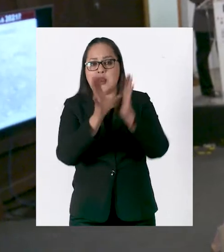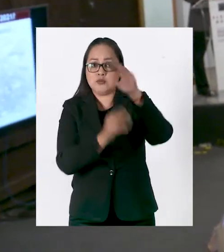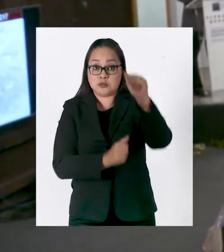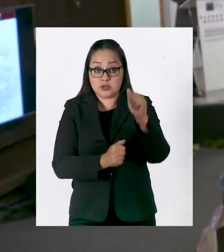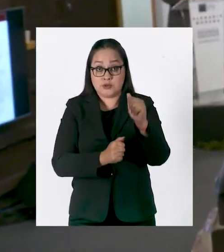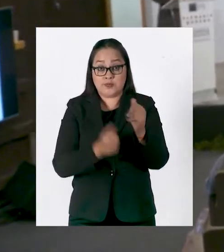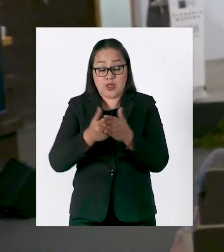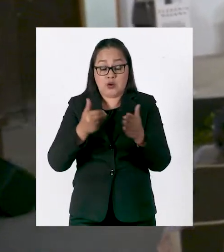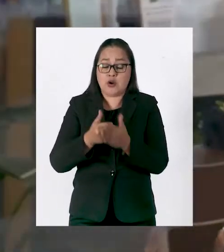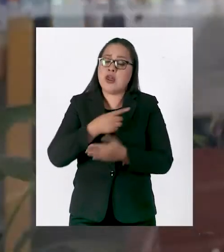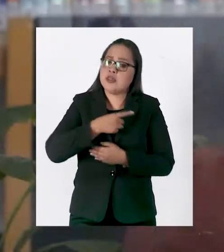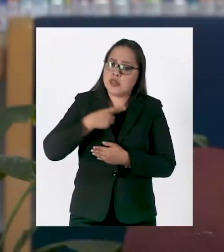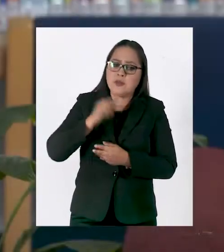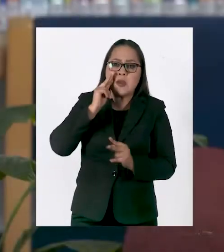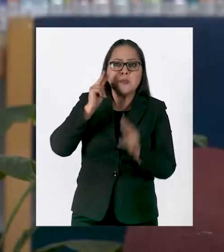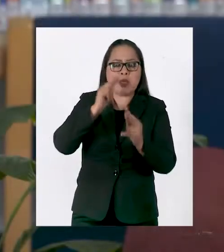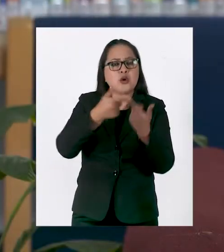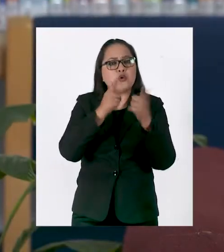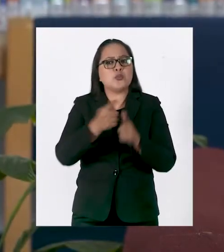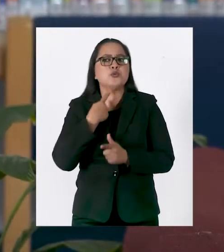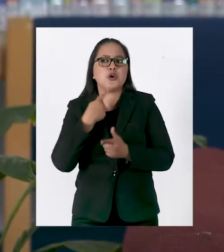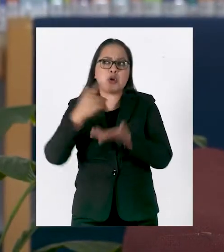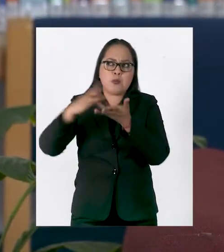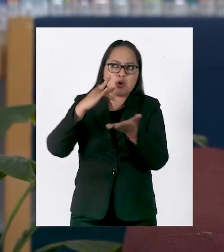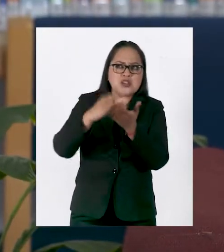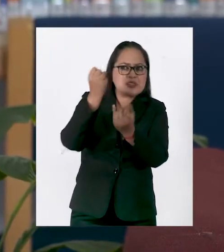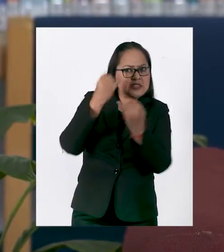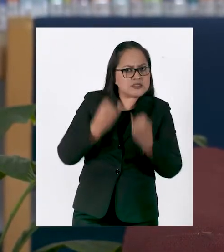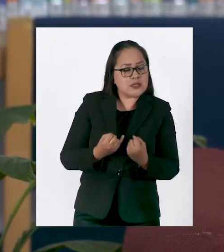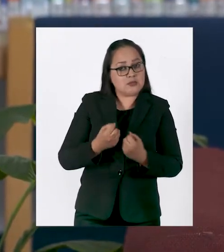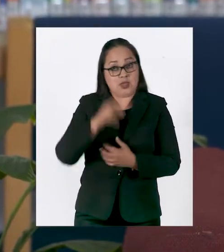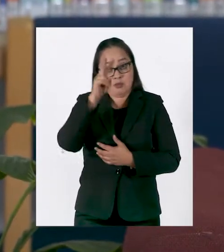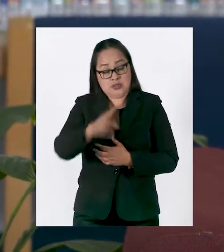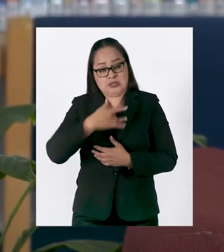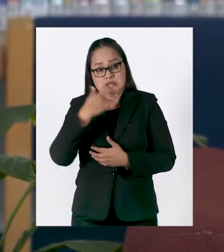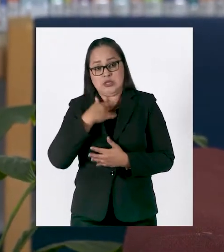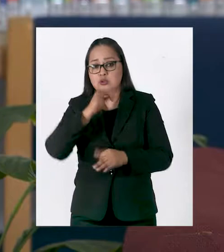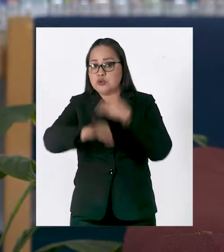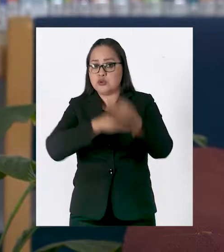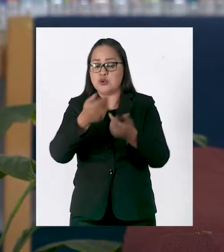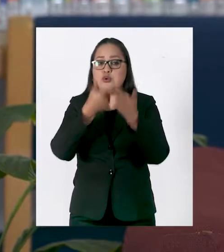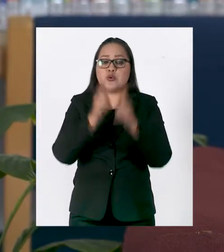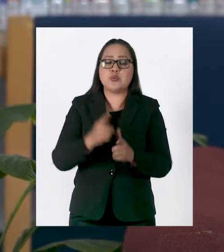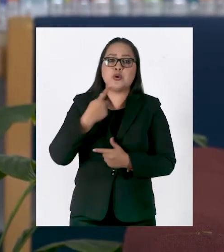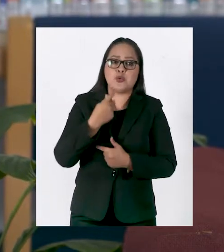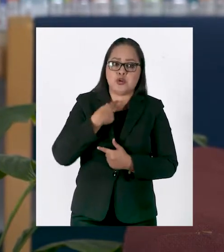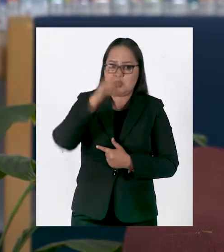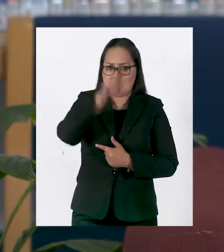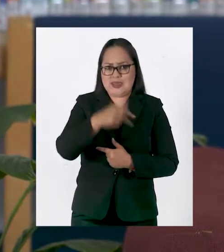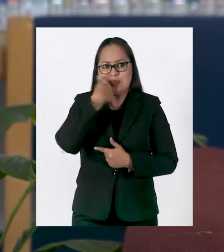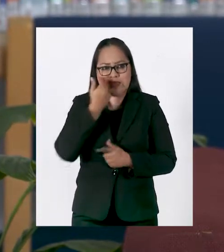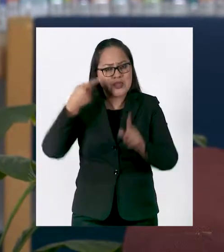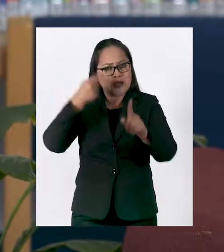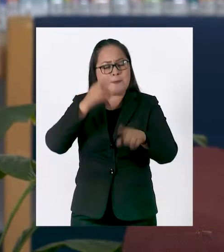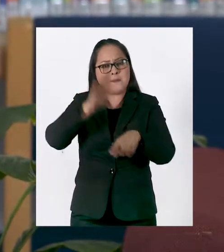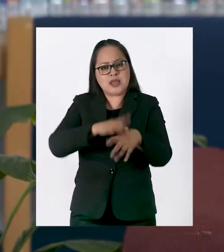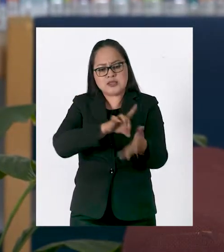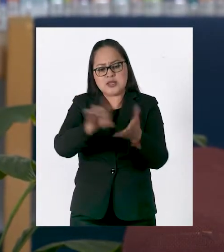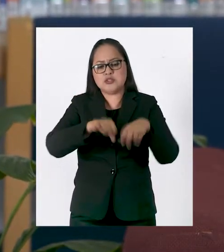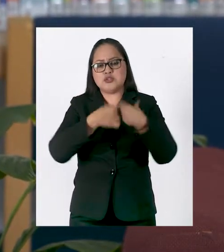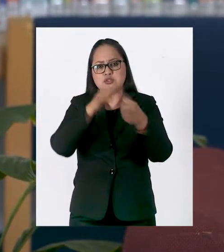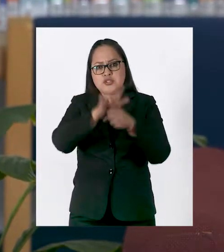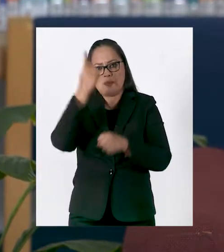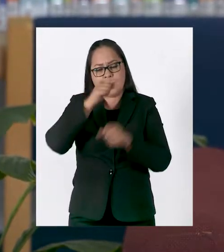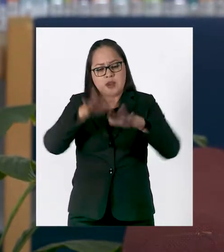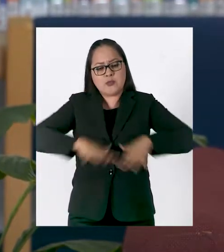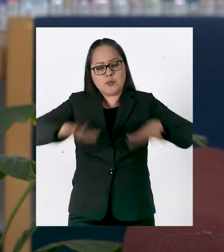años en nuestro país. Es reforma constitucional, hay que buscar consensos, pero estamos seguros que no creo que ningún partido se